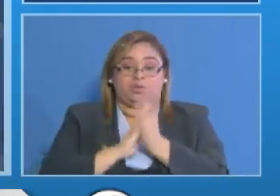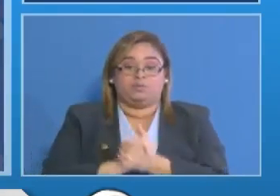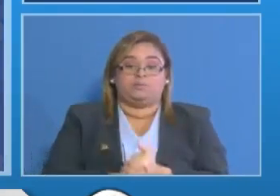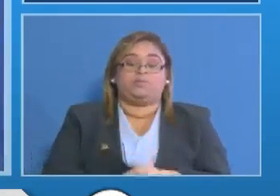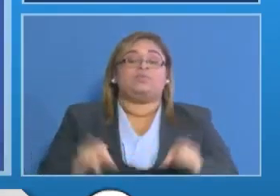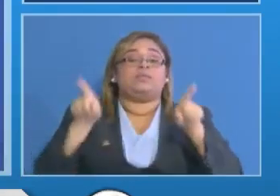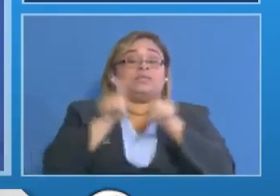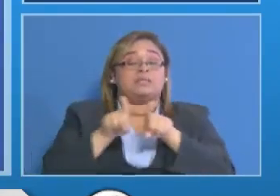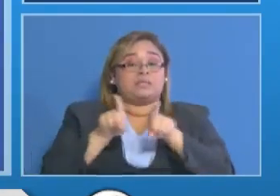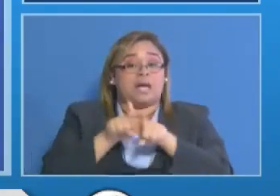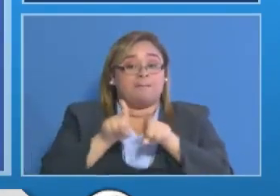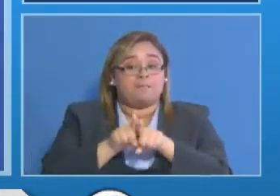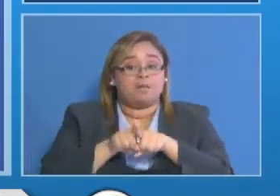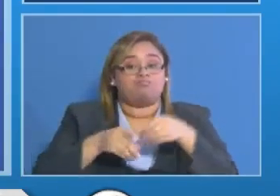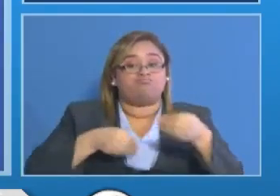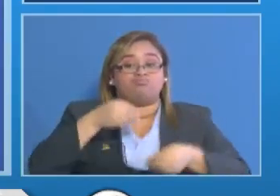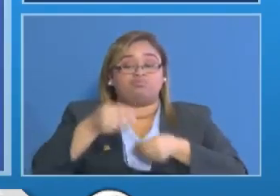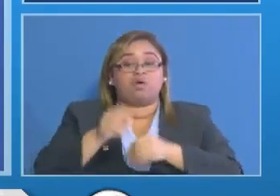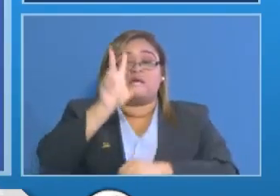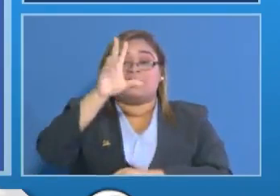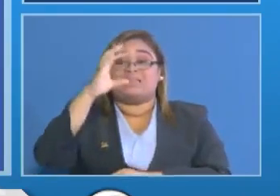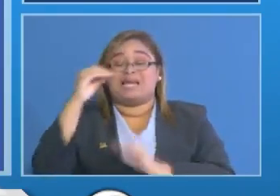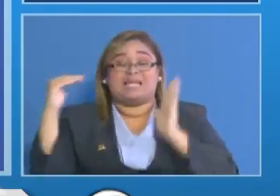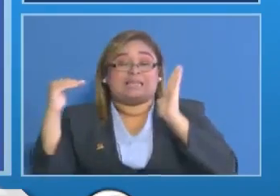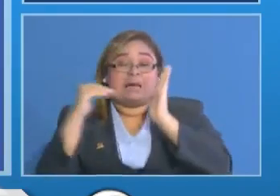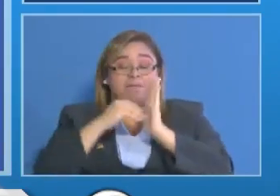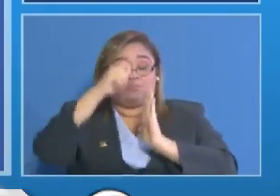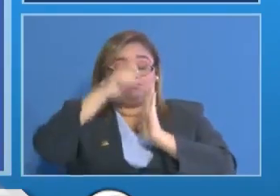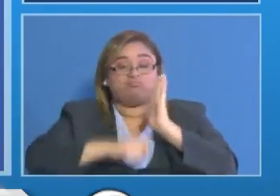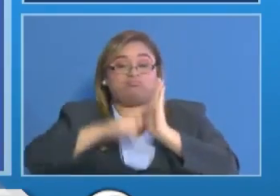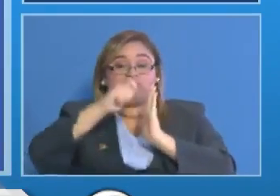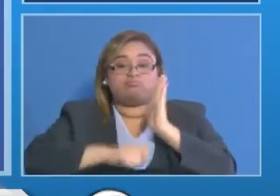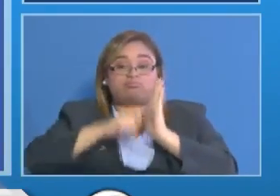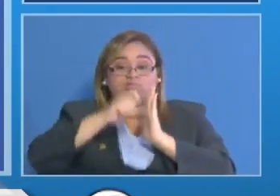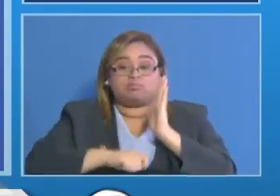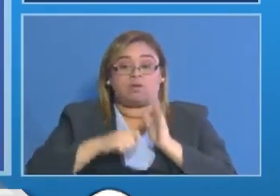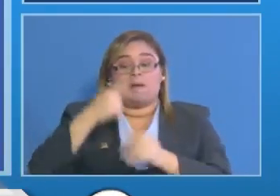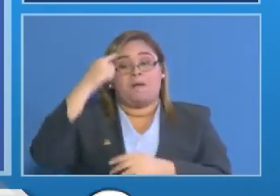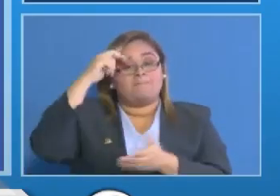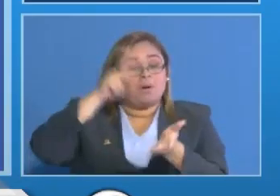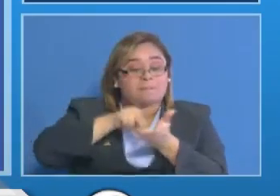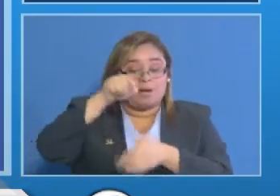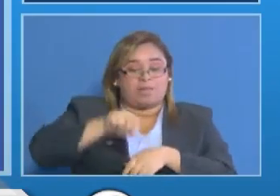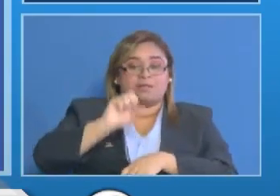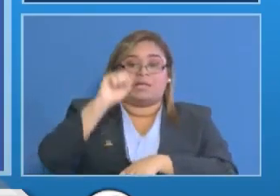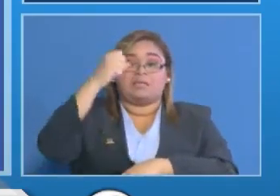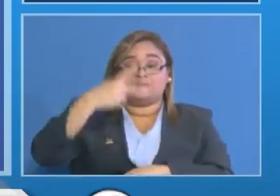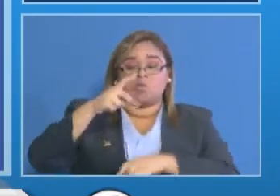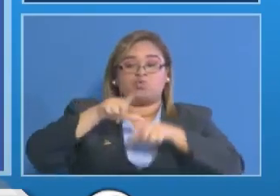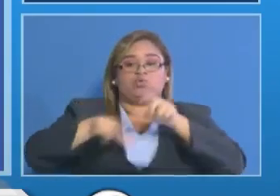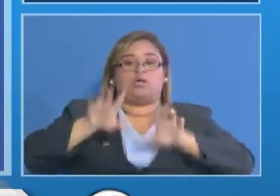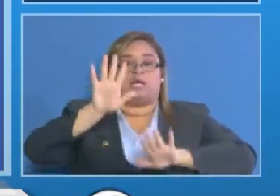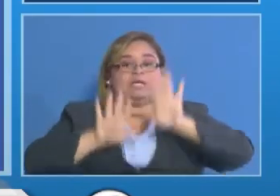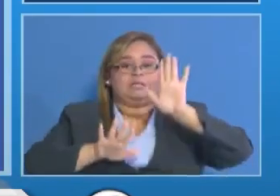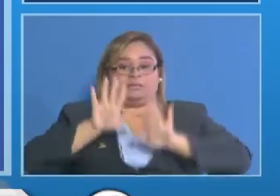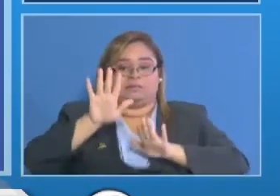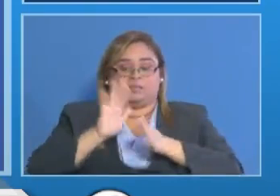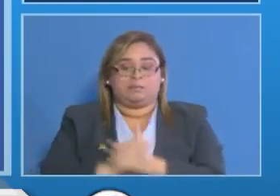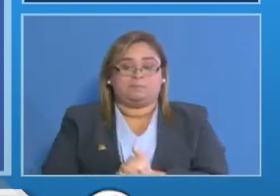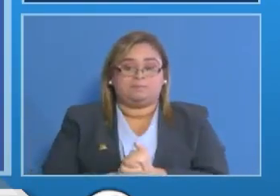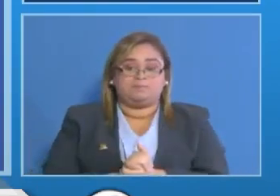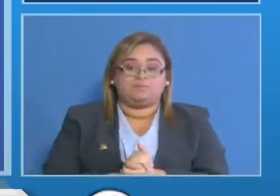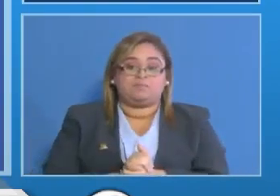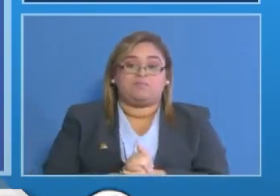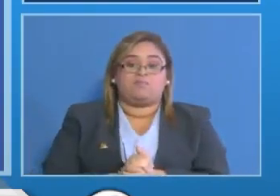distribuyendo 30 mil tarjetas de débito durante el pago de esta segunda quincena hemos tenido